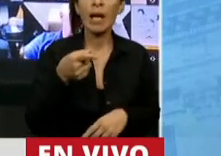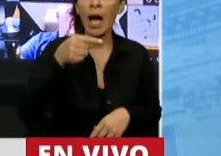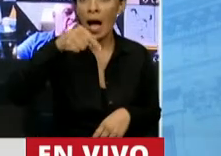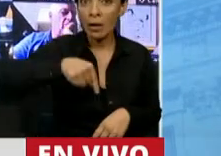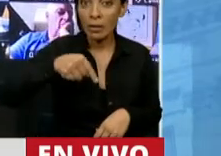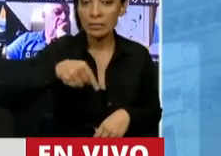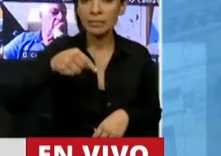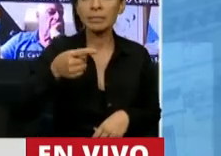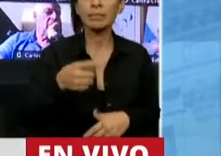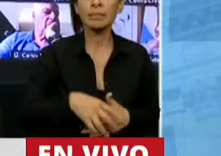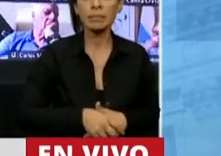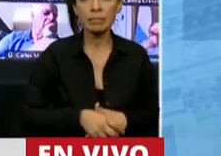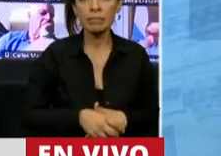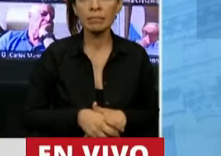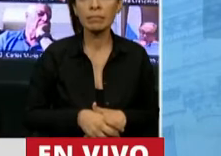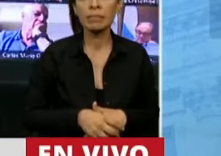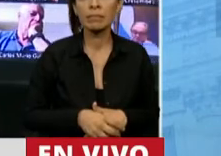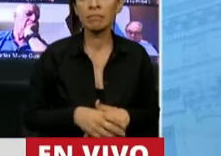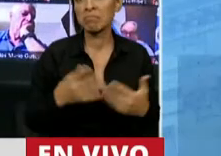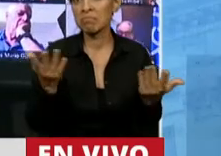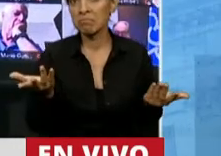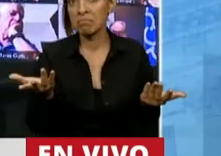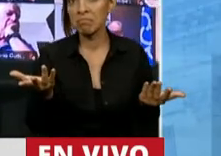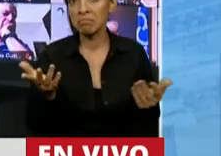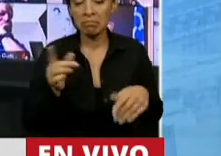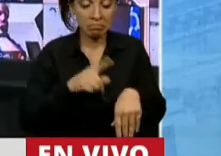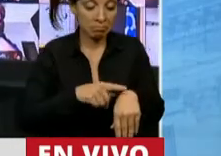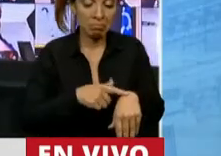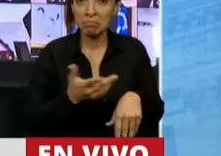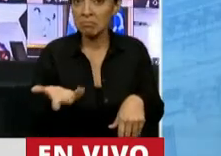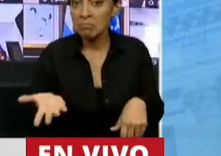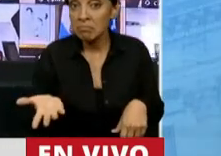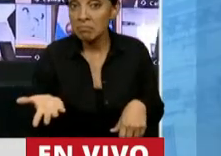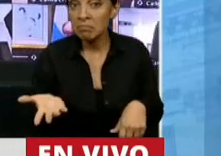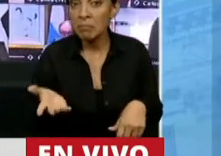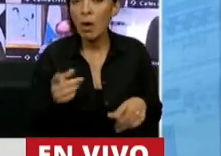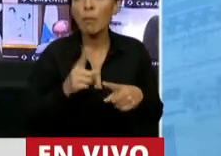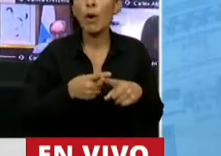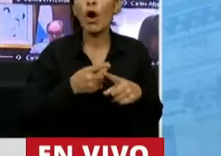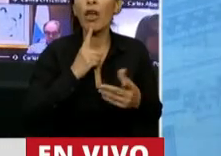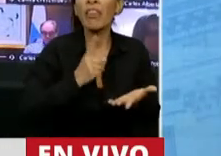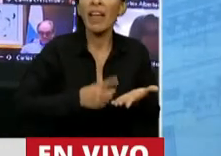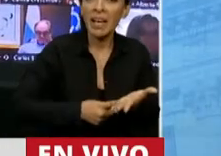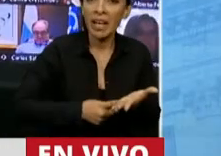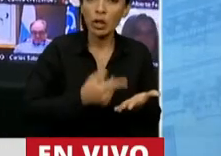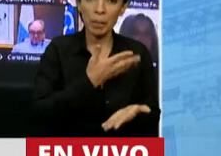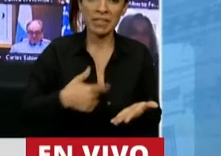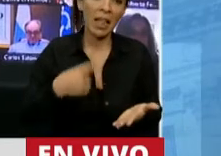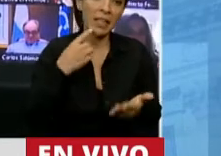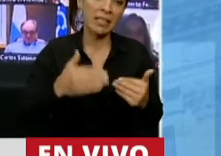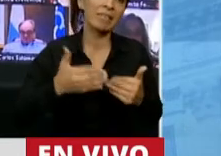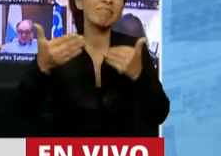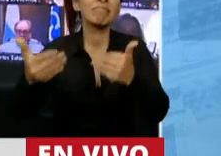esta hora, más allá de que por el decreto presidencial se han extendido las